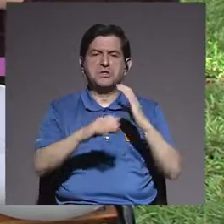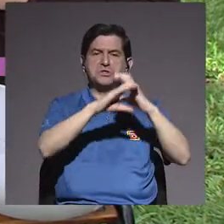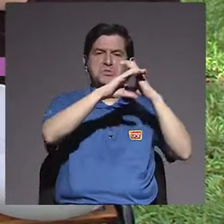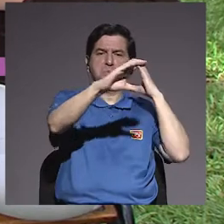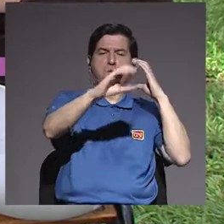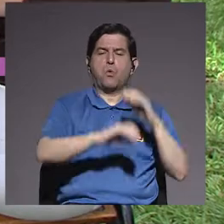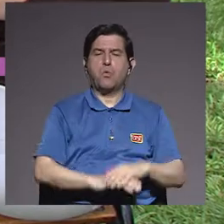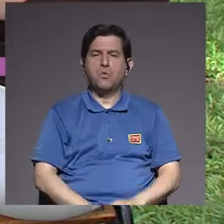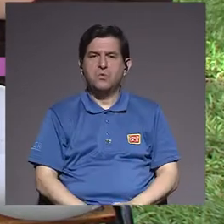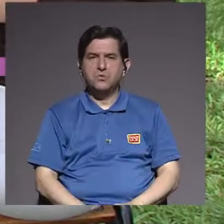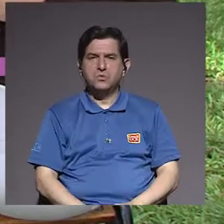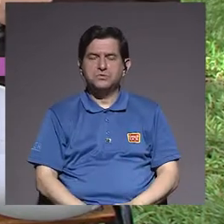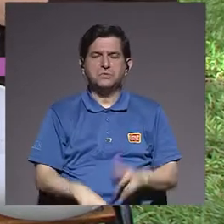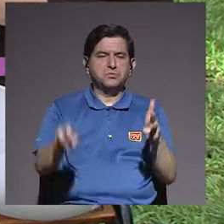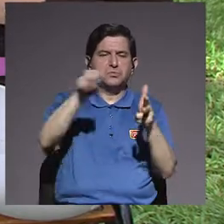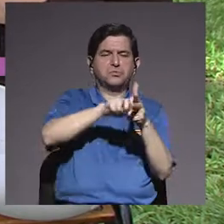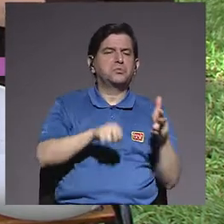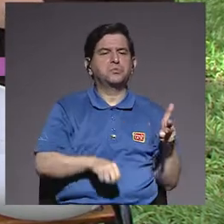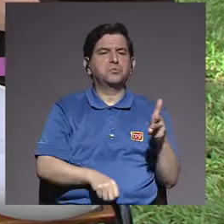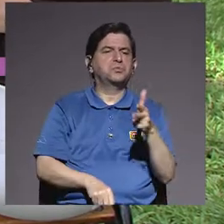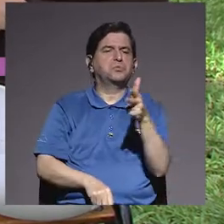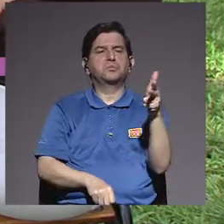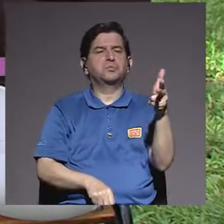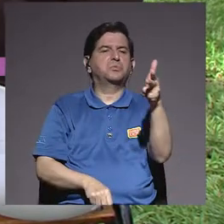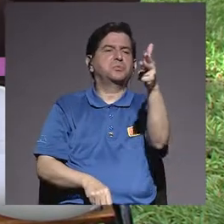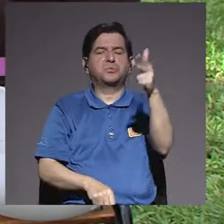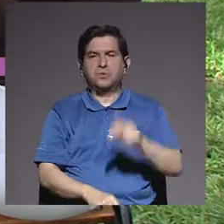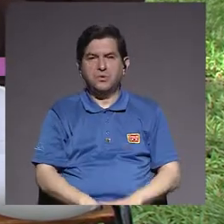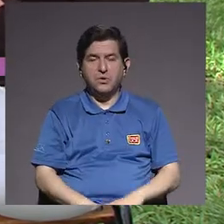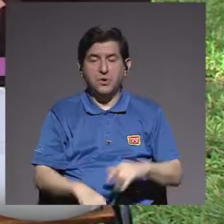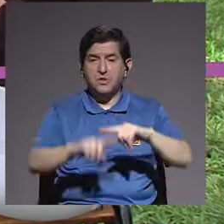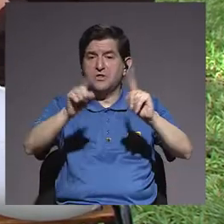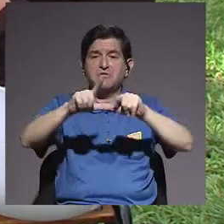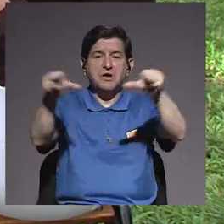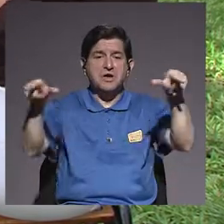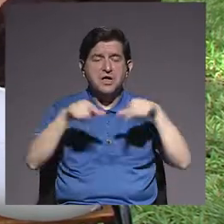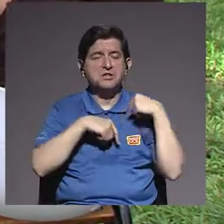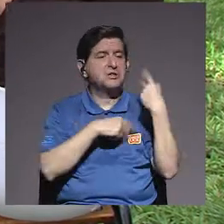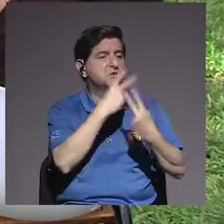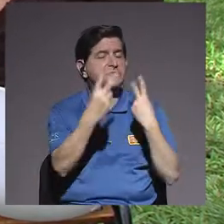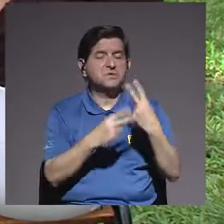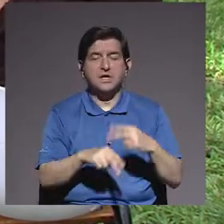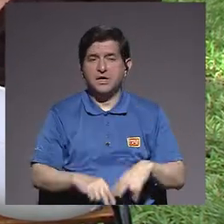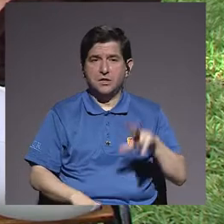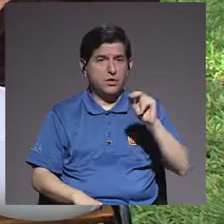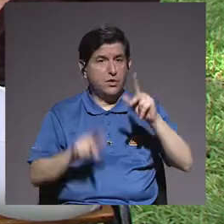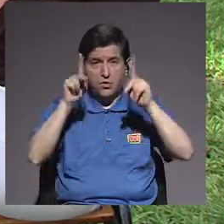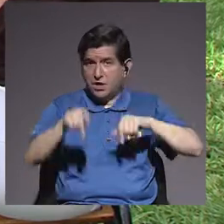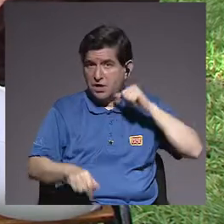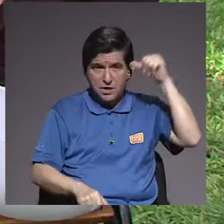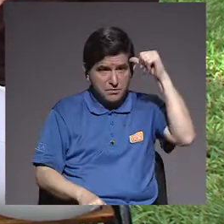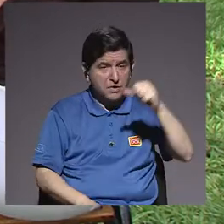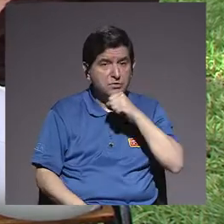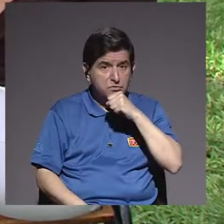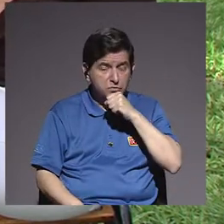un bus, tiene también más posibilidades de transportarse y más lugares a donde ir que las personas adultas mayores.